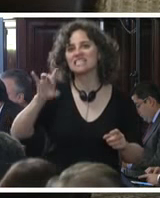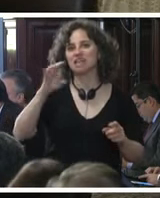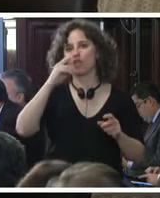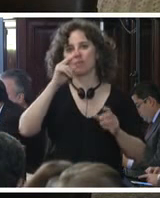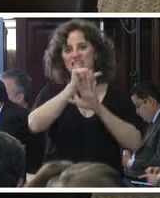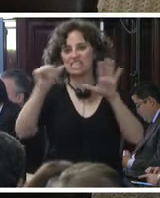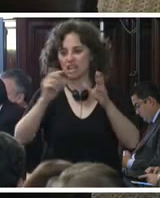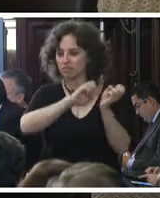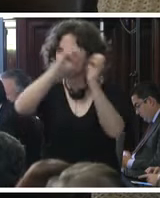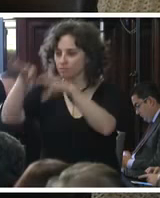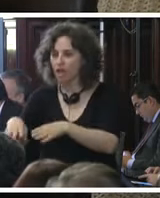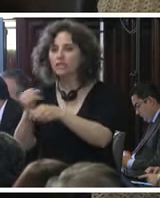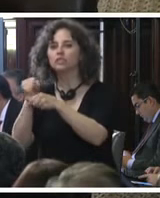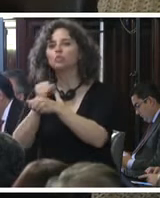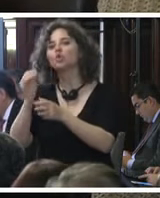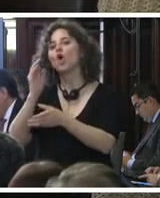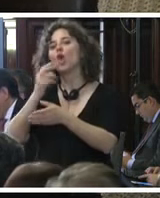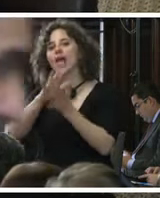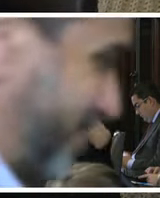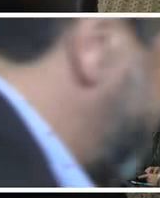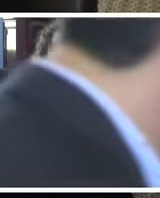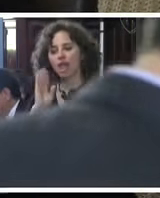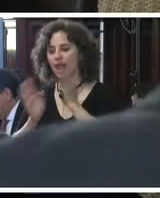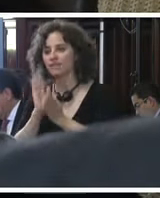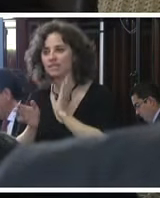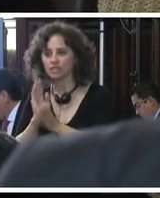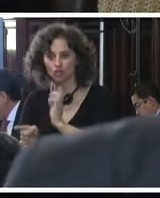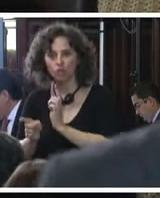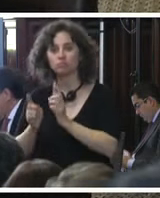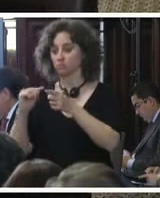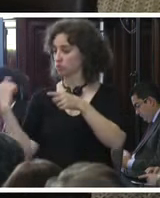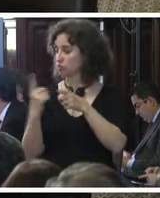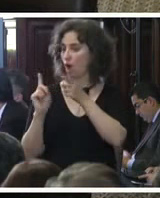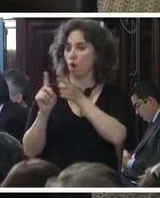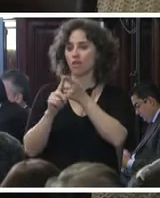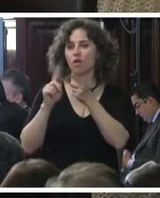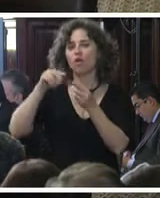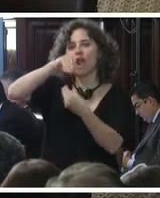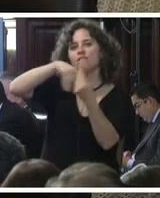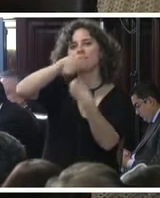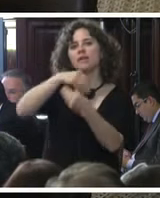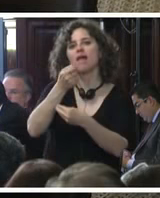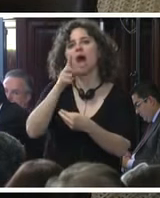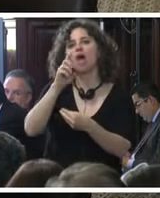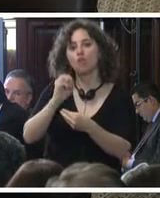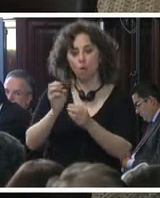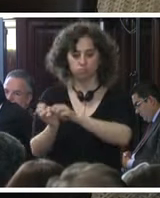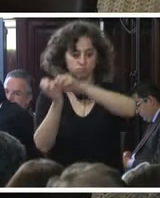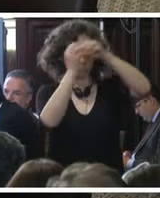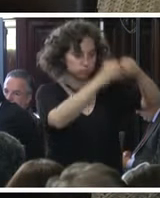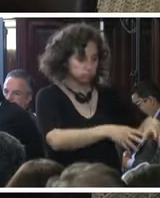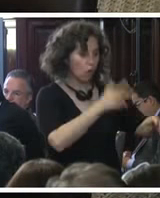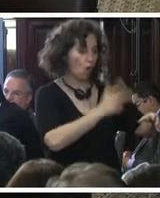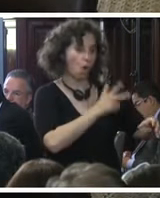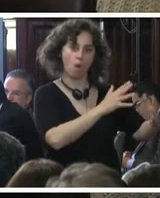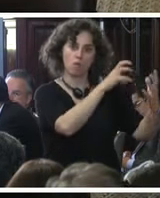trasladado al ministro nacional de rehabilitación hemos acordado con la familia de Aldo su traslado a su lugar de